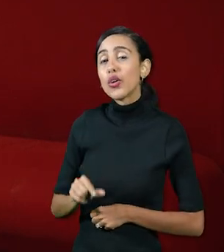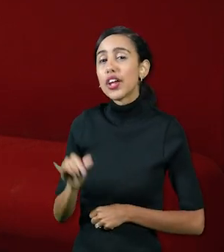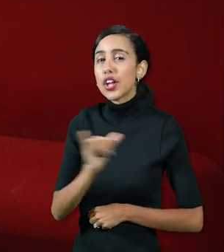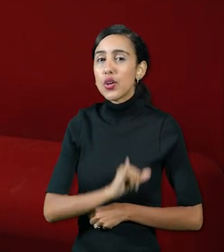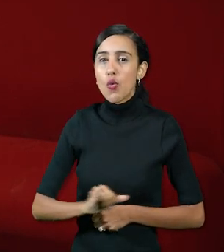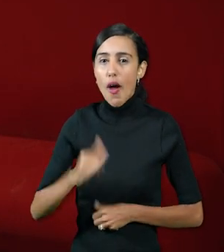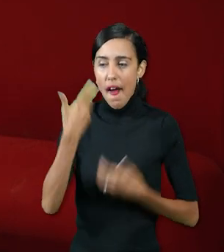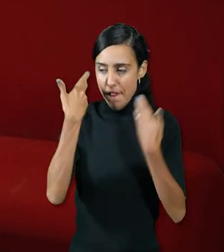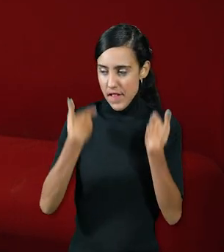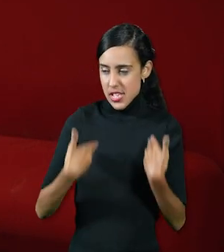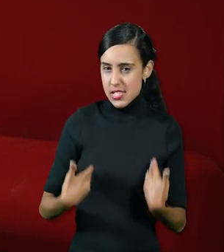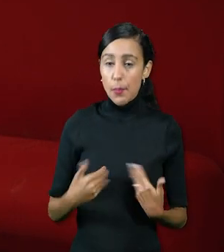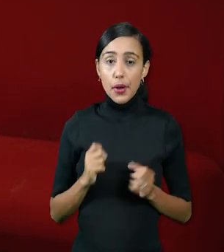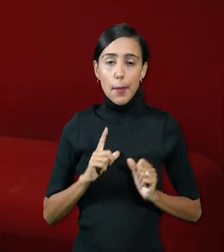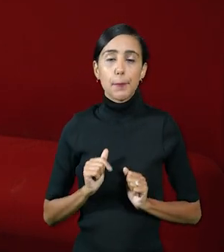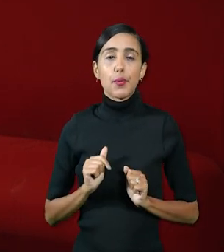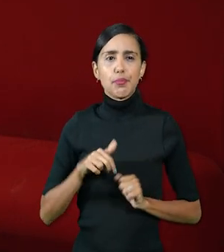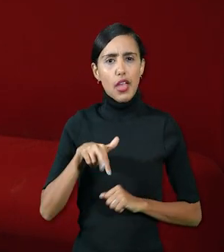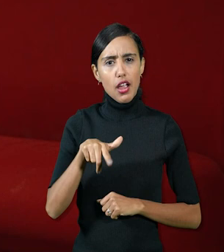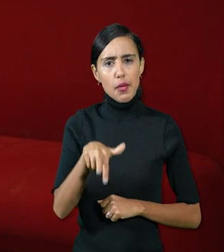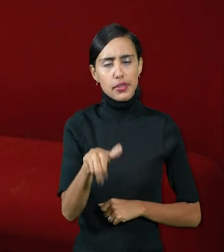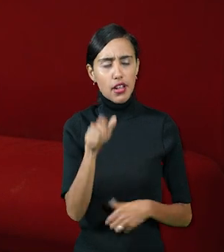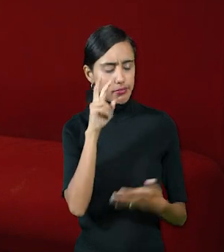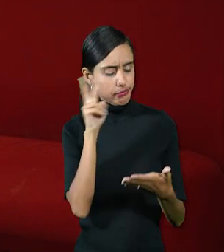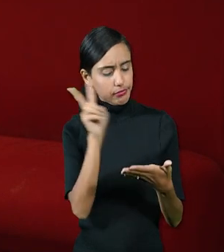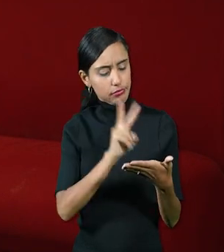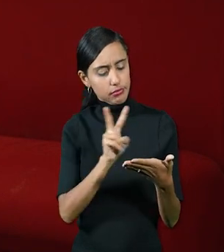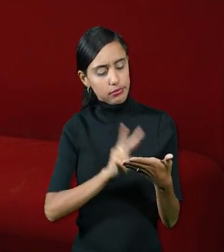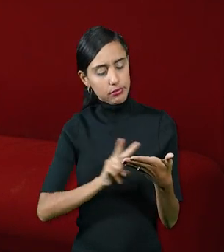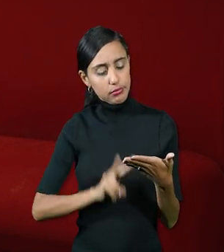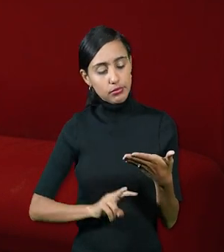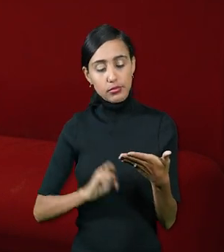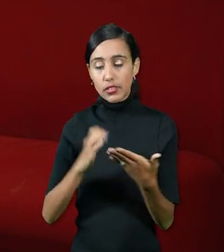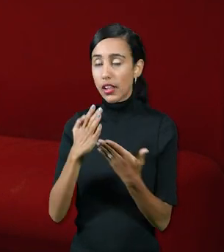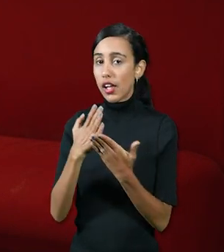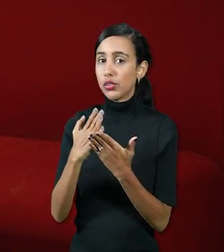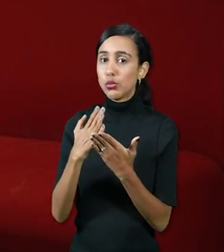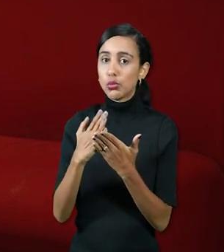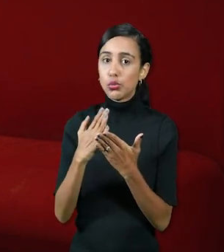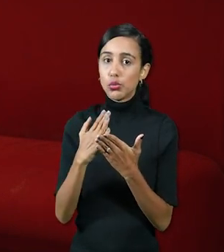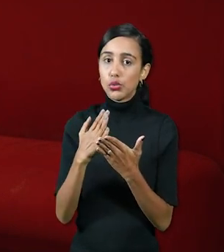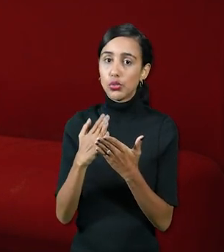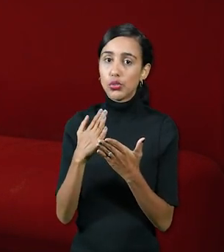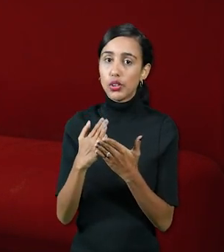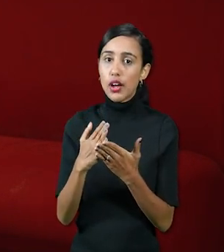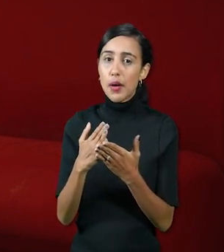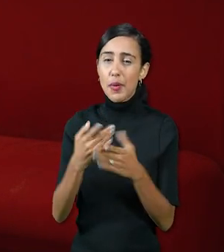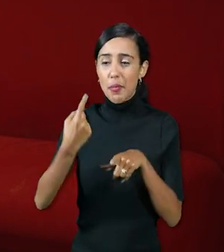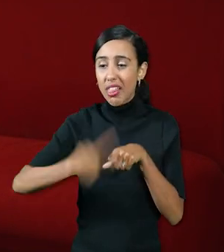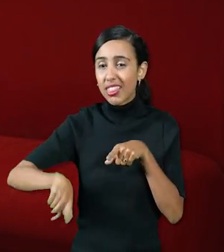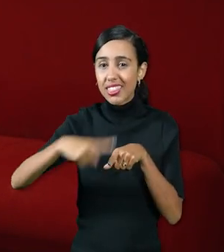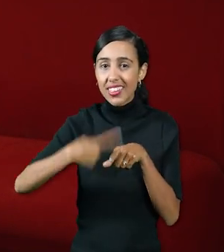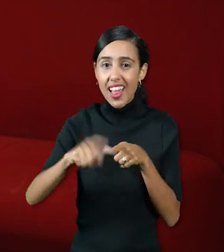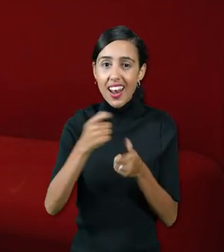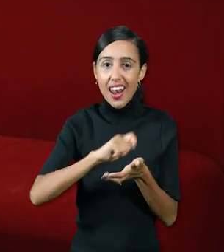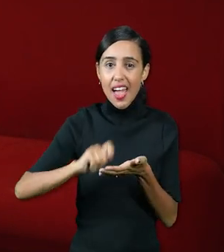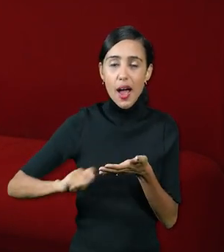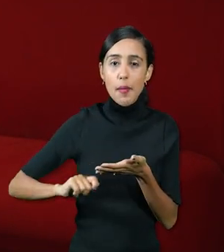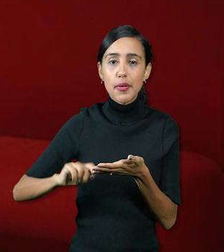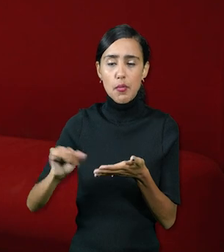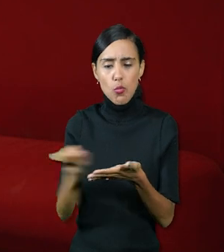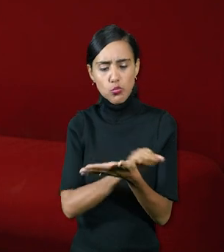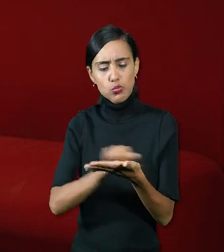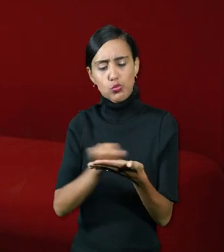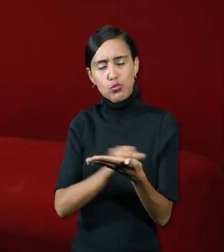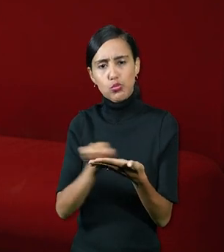física caminar, leer, estudiar sacarle punta a un lápiz borrar con